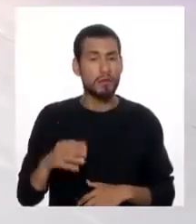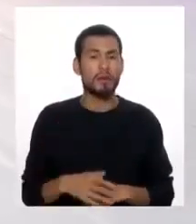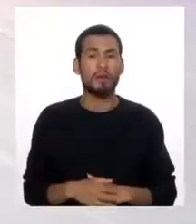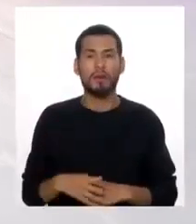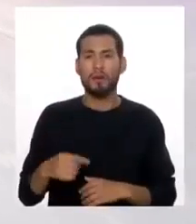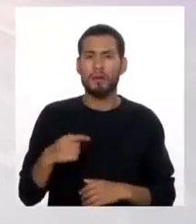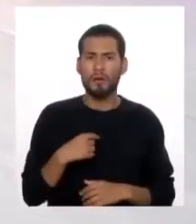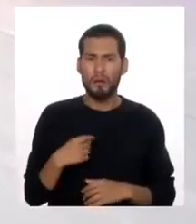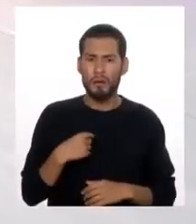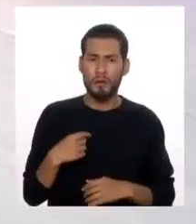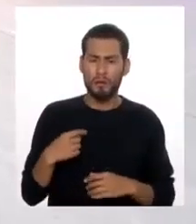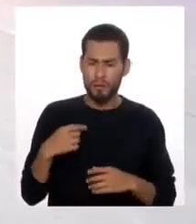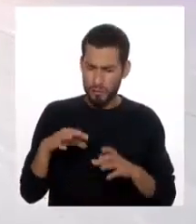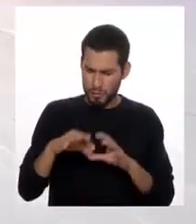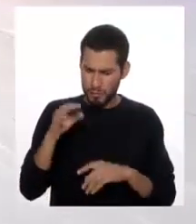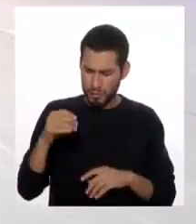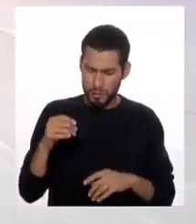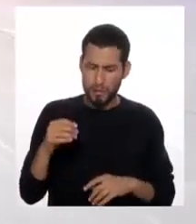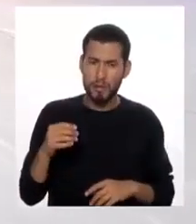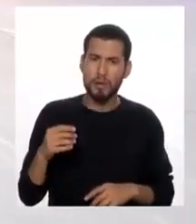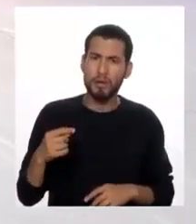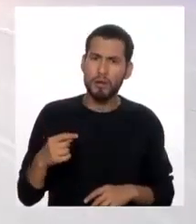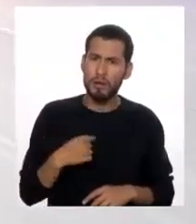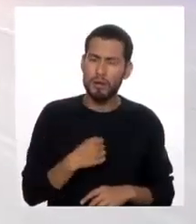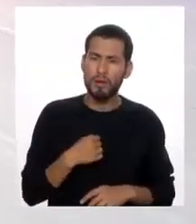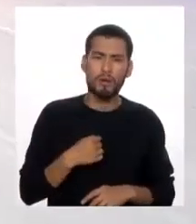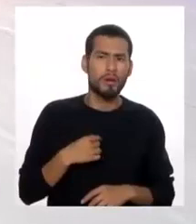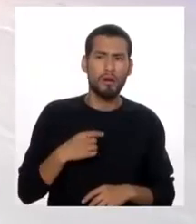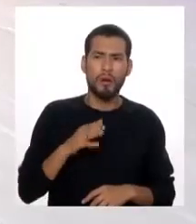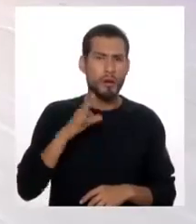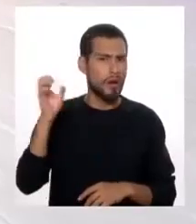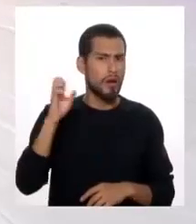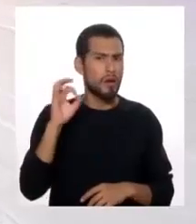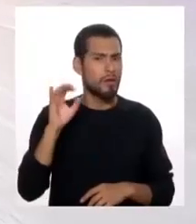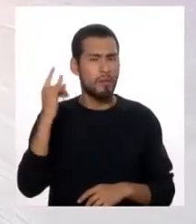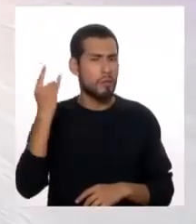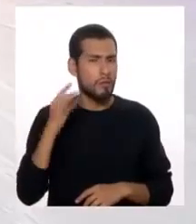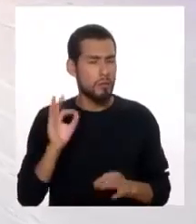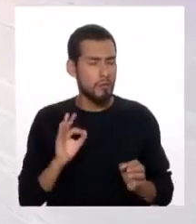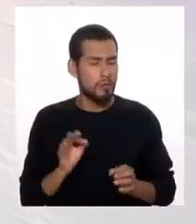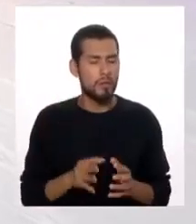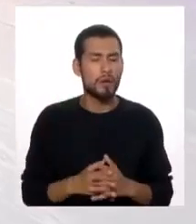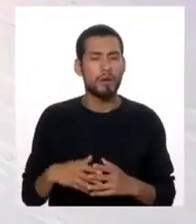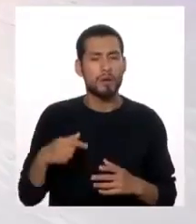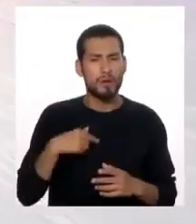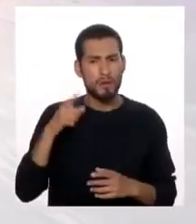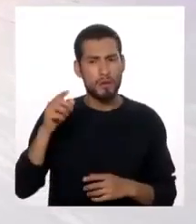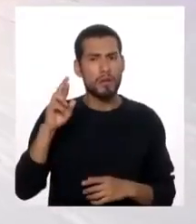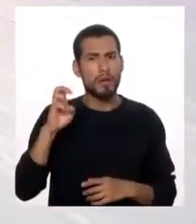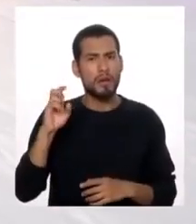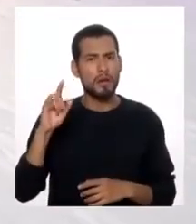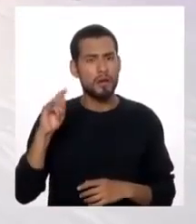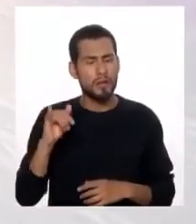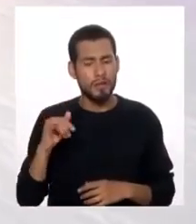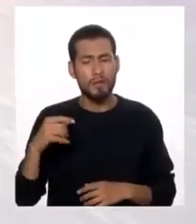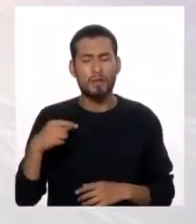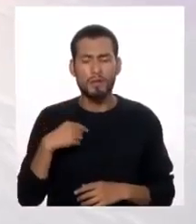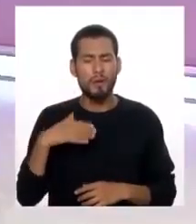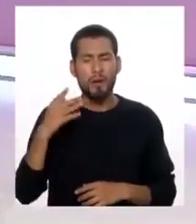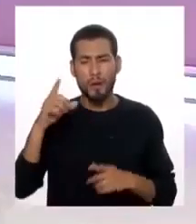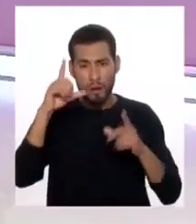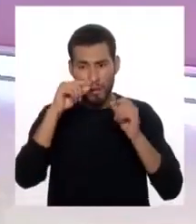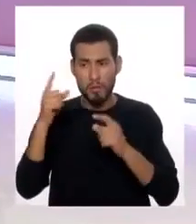me estresé tanto que un día me fui de emergencia, de urgencia, al Rivagliati. Y entonces sale una